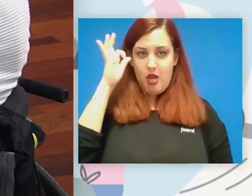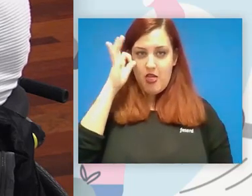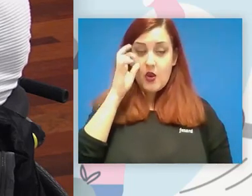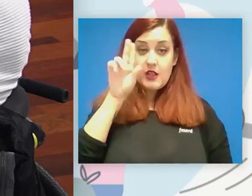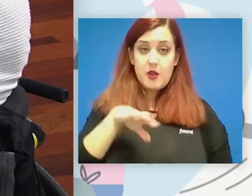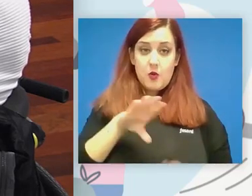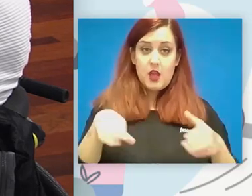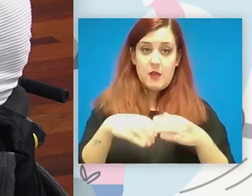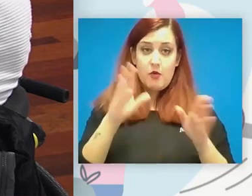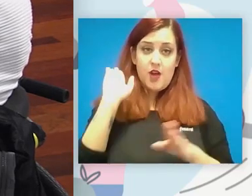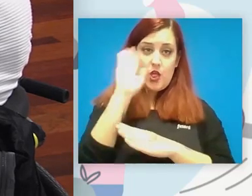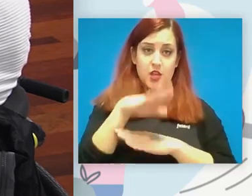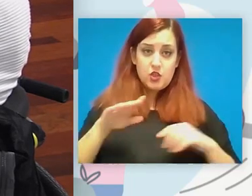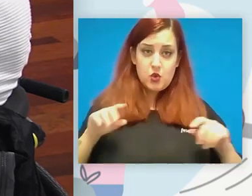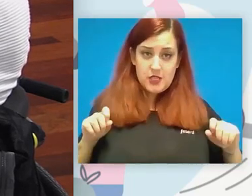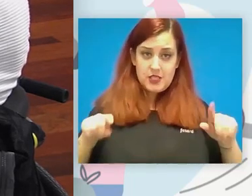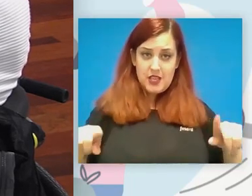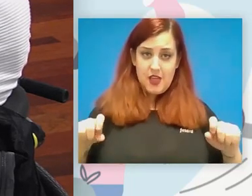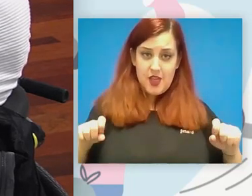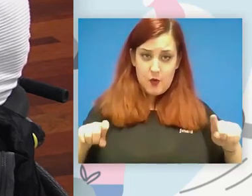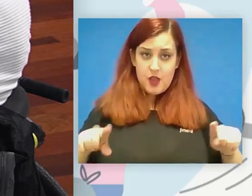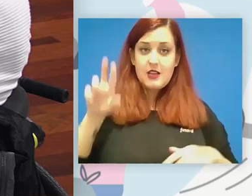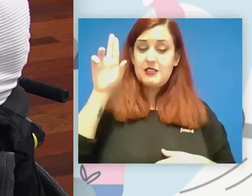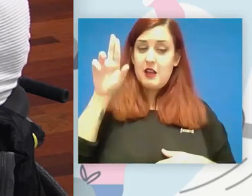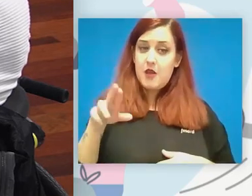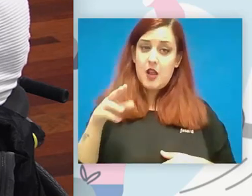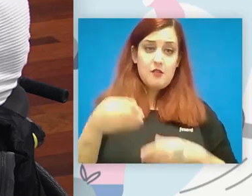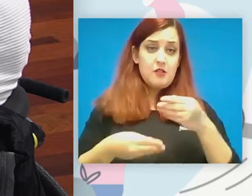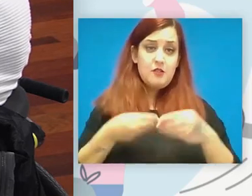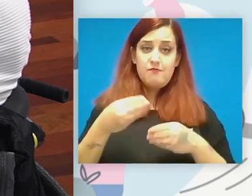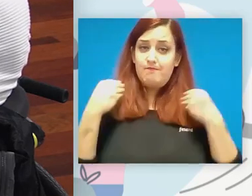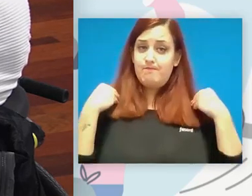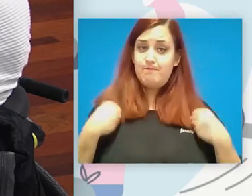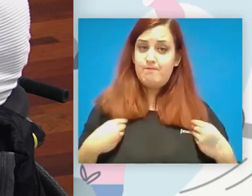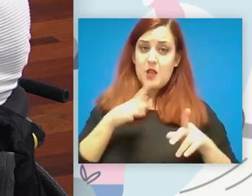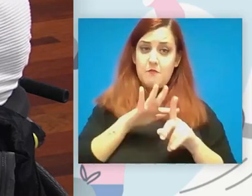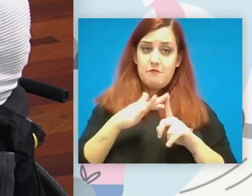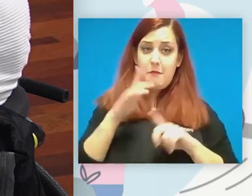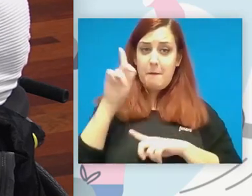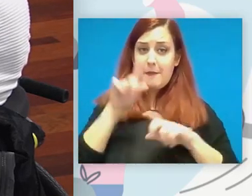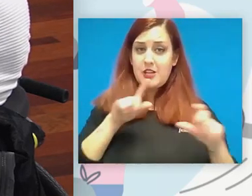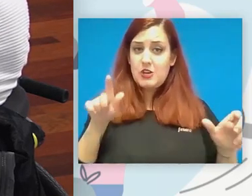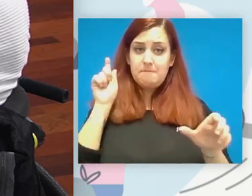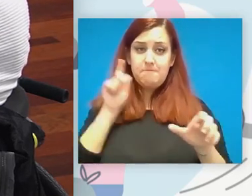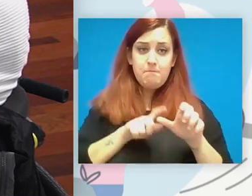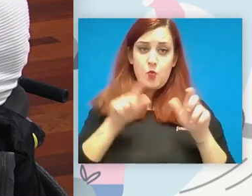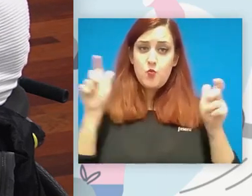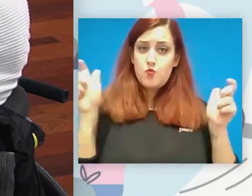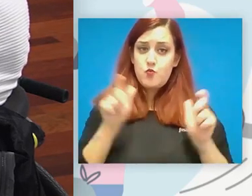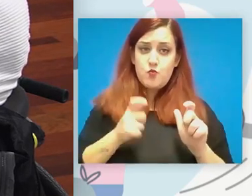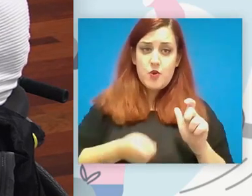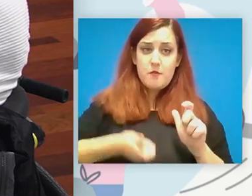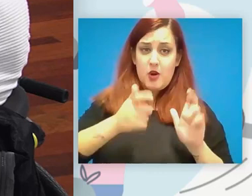baloncesto en silla de ruedas estamos otra vez en la misma tesitura de que nos falta gente y hemos estado a punto de